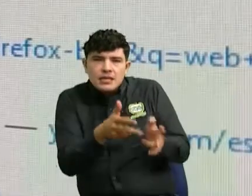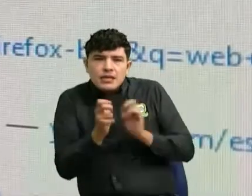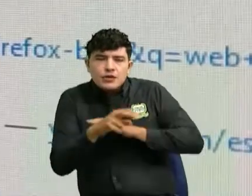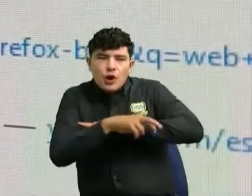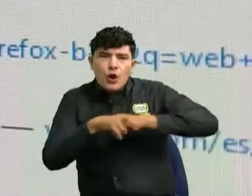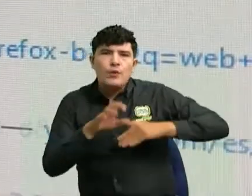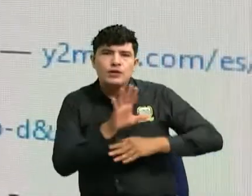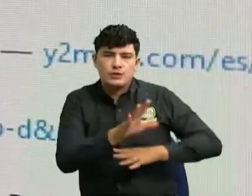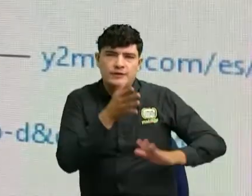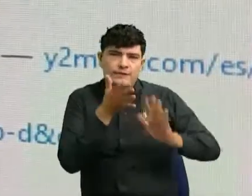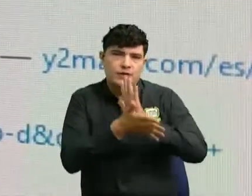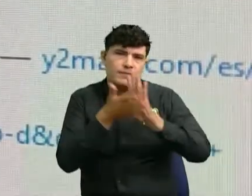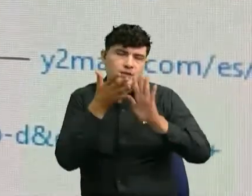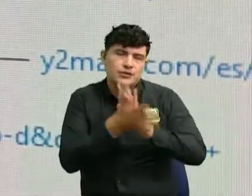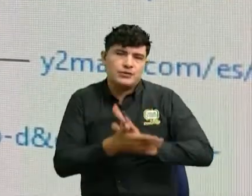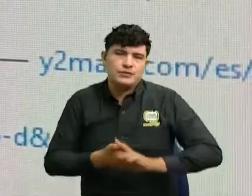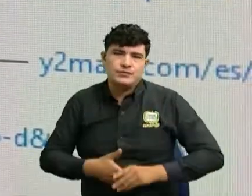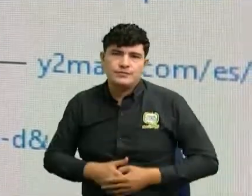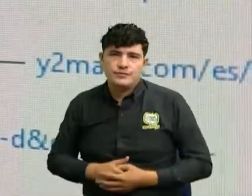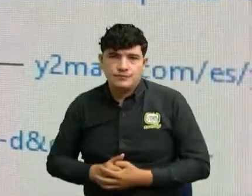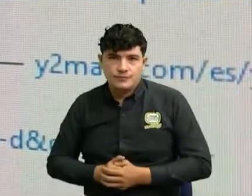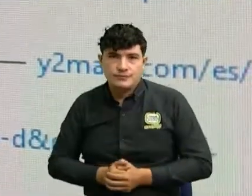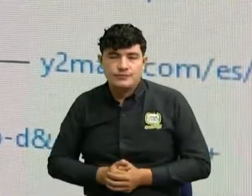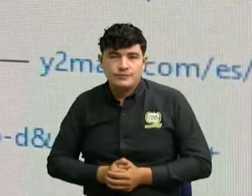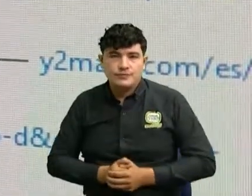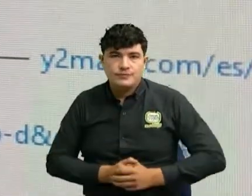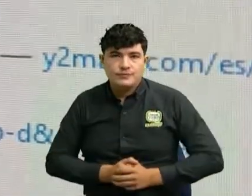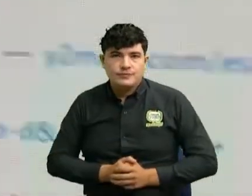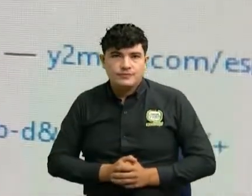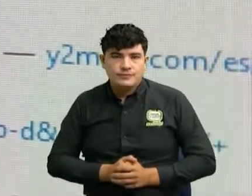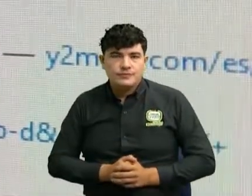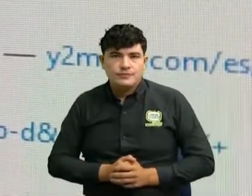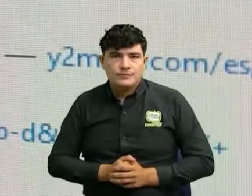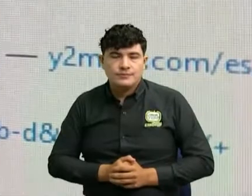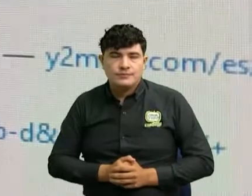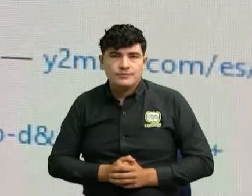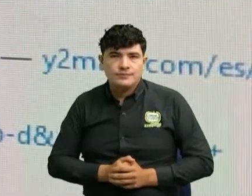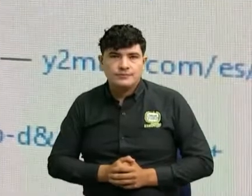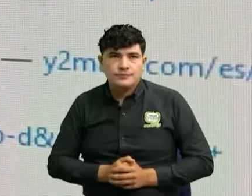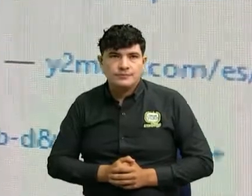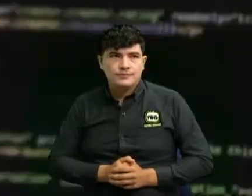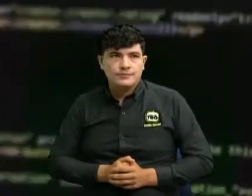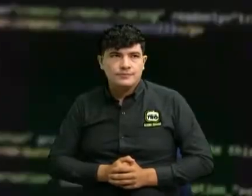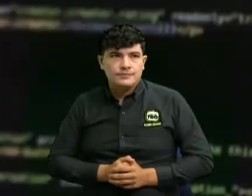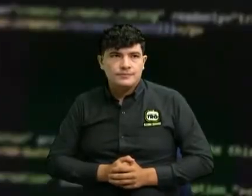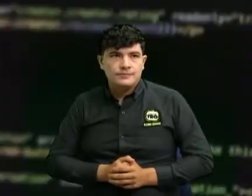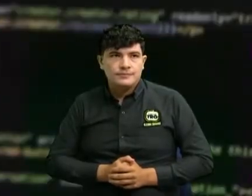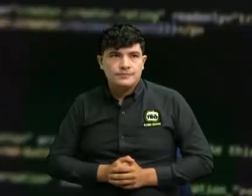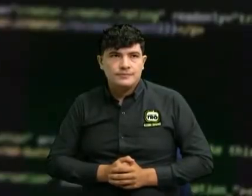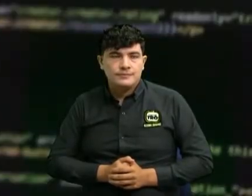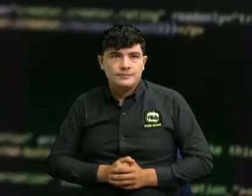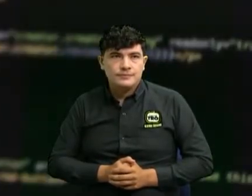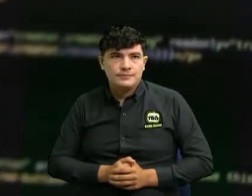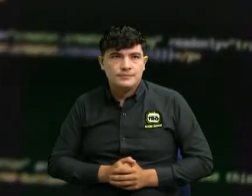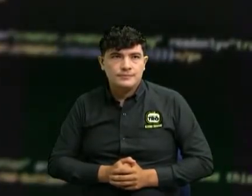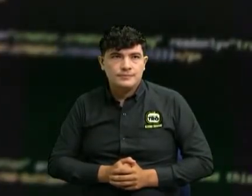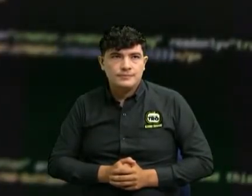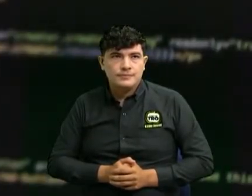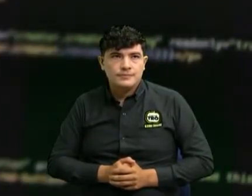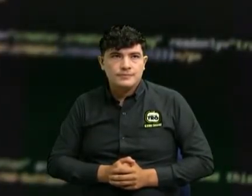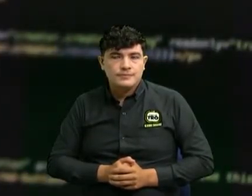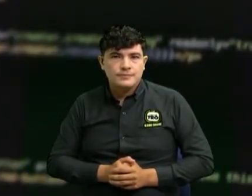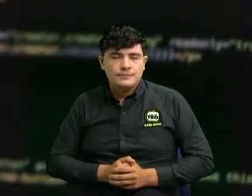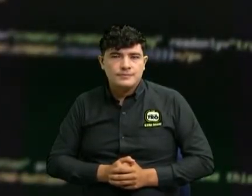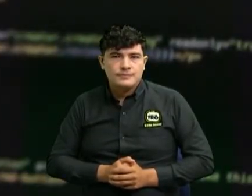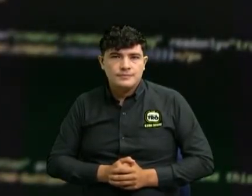aparentemente no hay delito porque todavía no se ha consumado la conducta están abriendo la ventana y la persona se preocupa y abren